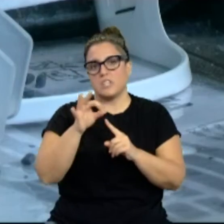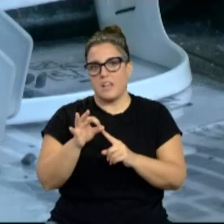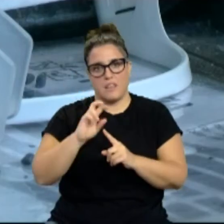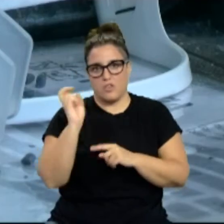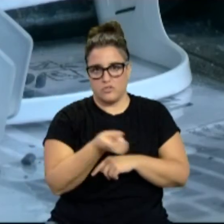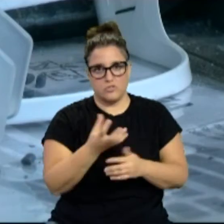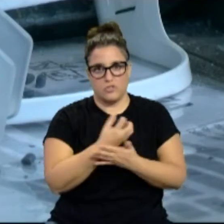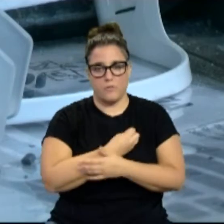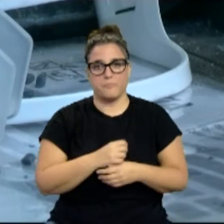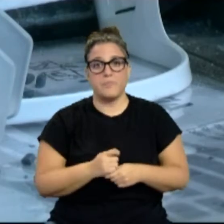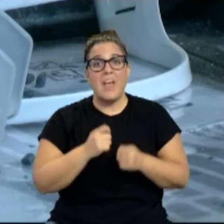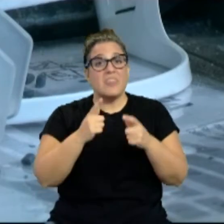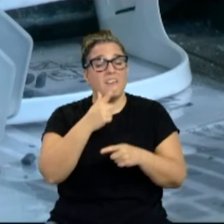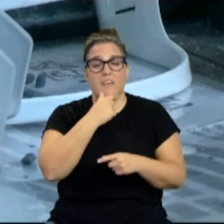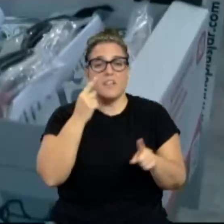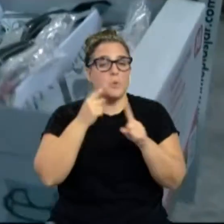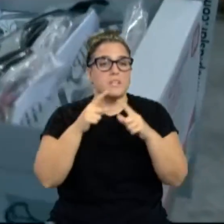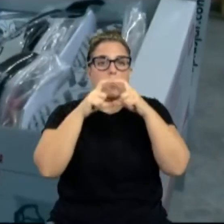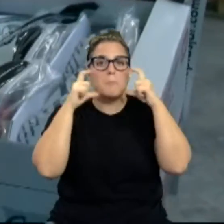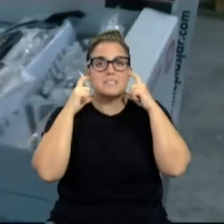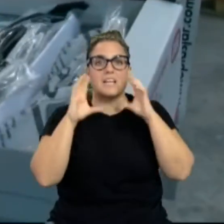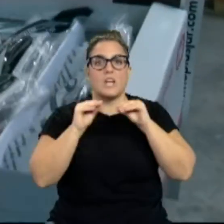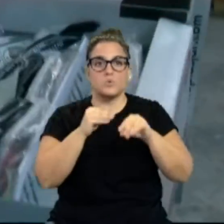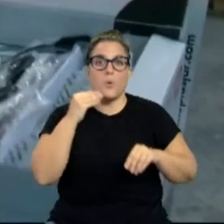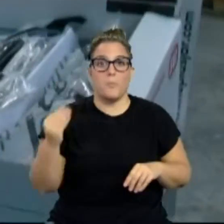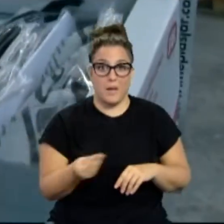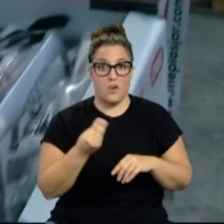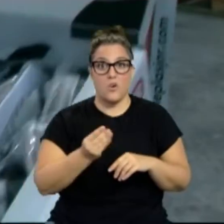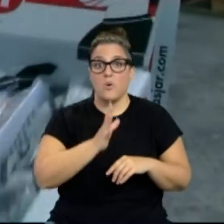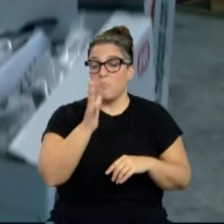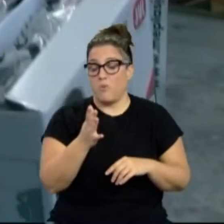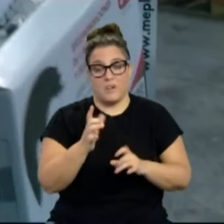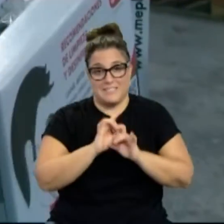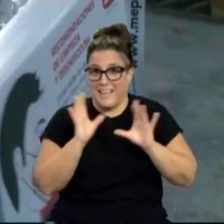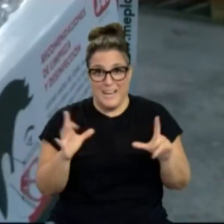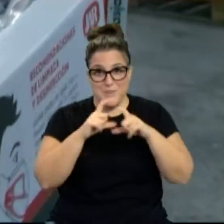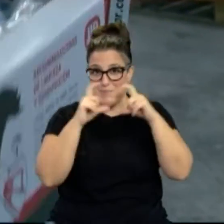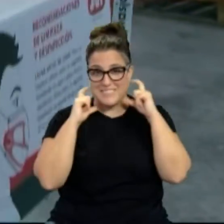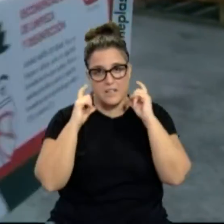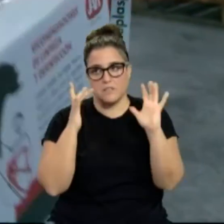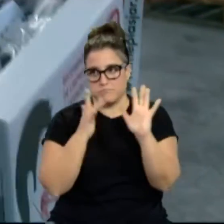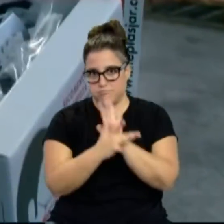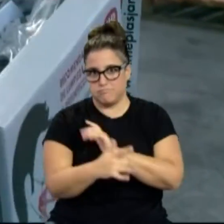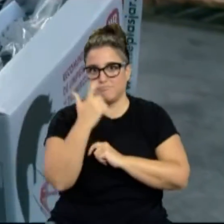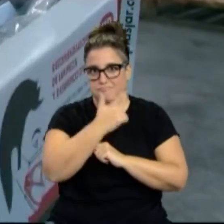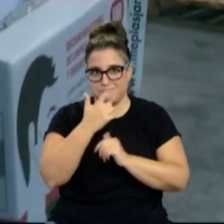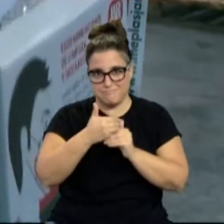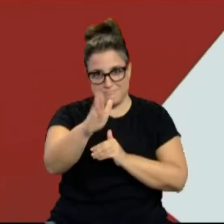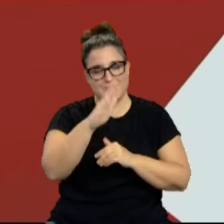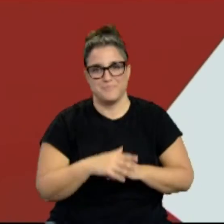Toda facilidad para hacer más cómodo el uso de la mascarilla es poca, porque está claro que ha llegado para quedarse.